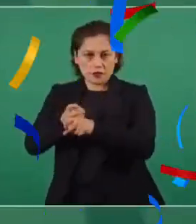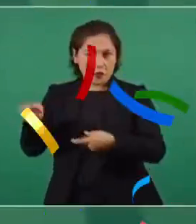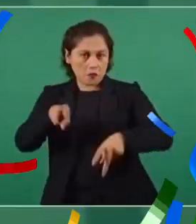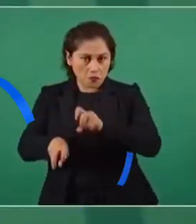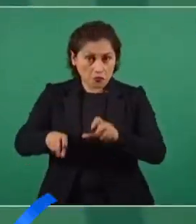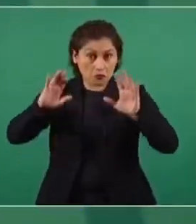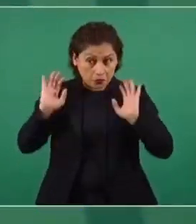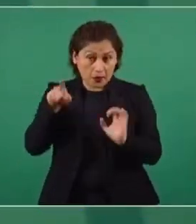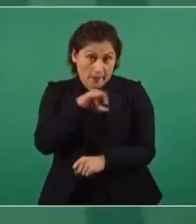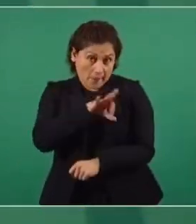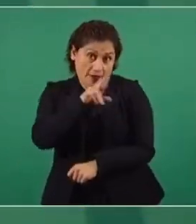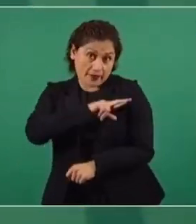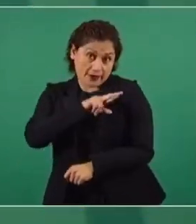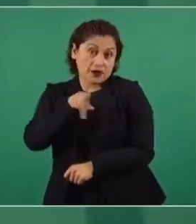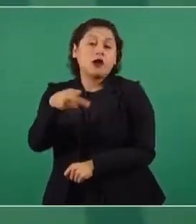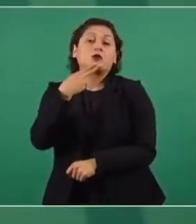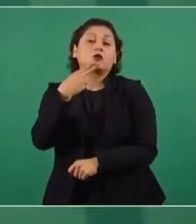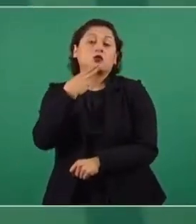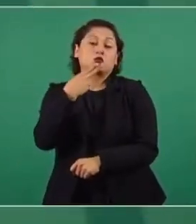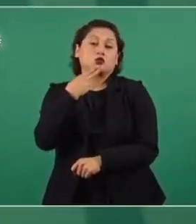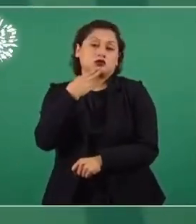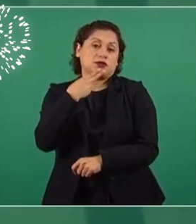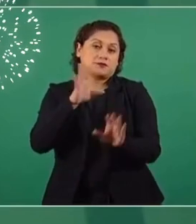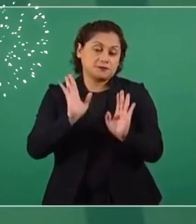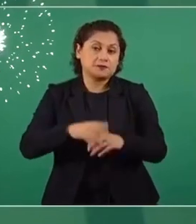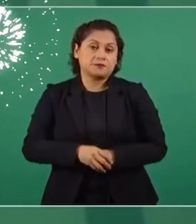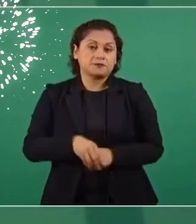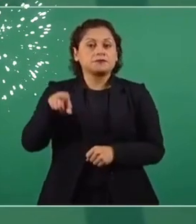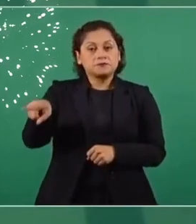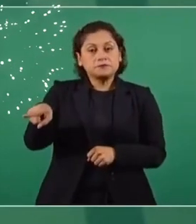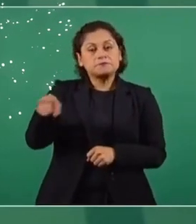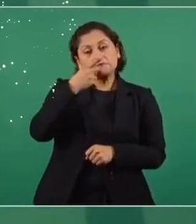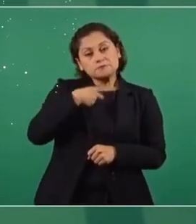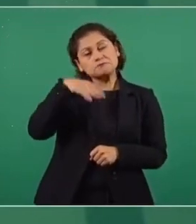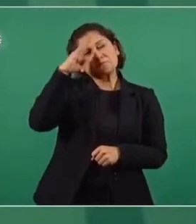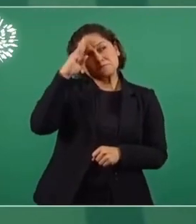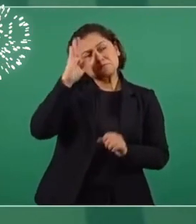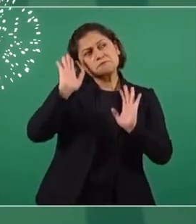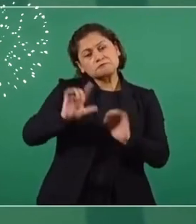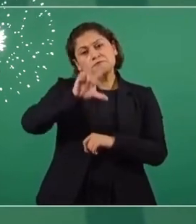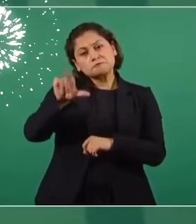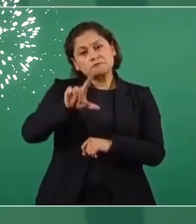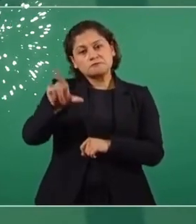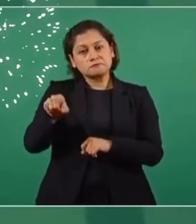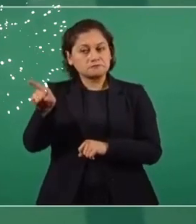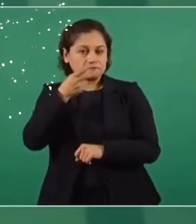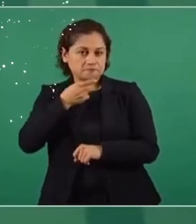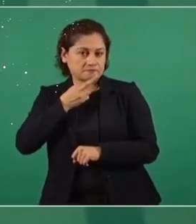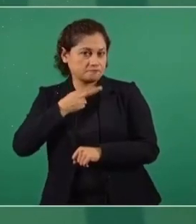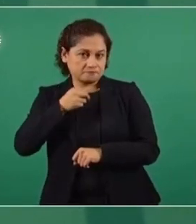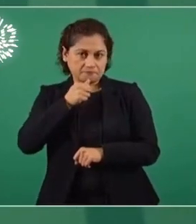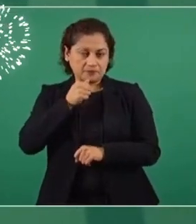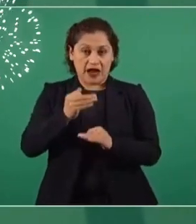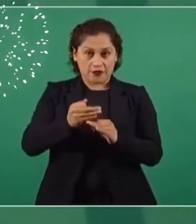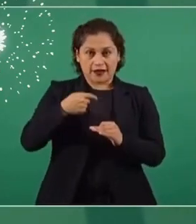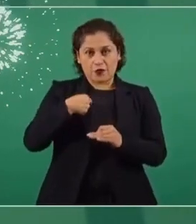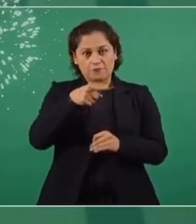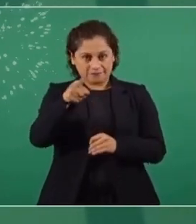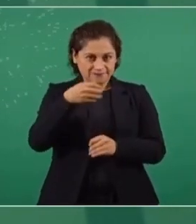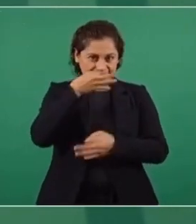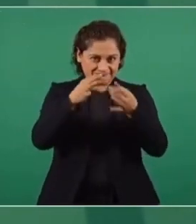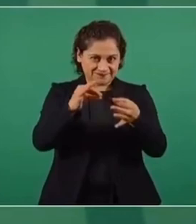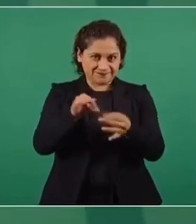podría utilizarse el avión. Lo están pensando y ahora que me están escuchando, a lo mejor lo van a pensar más.